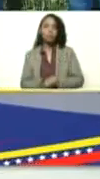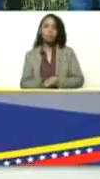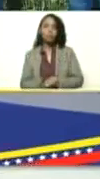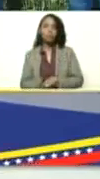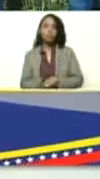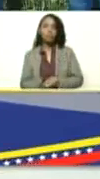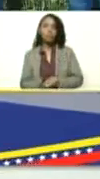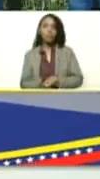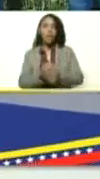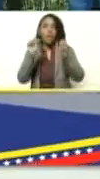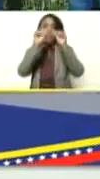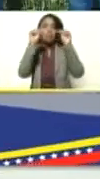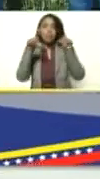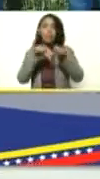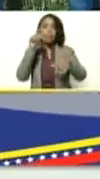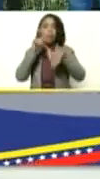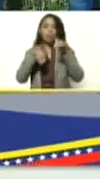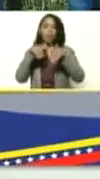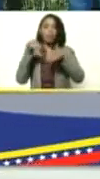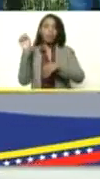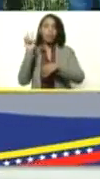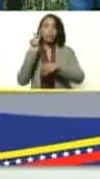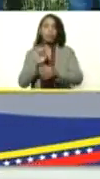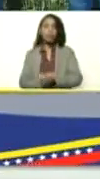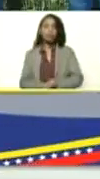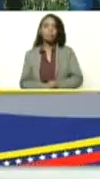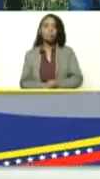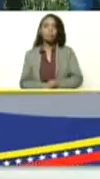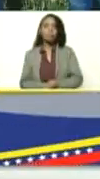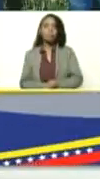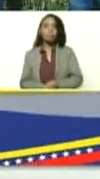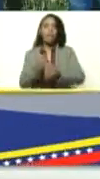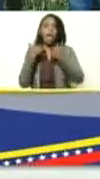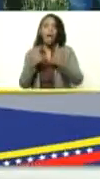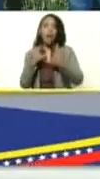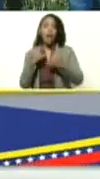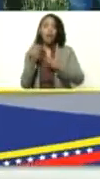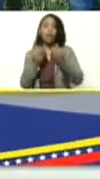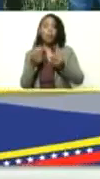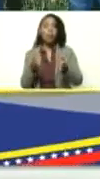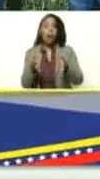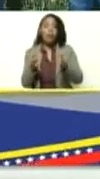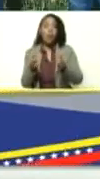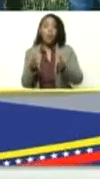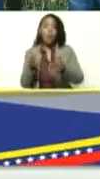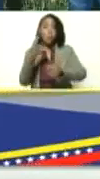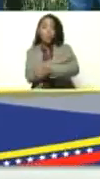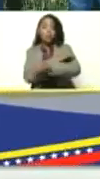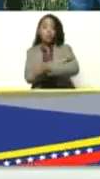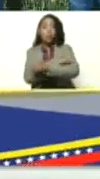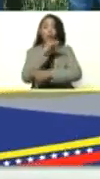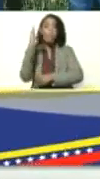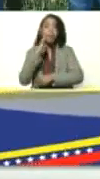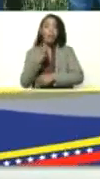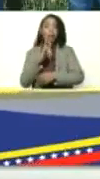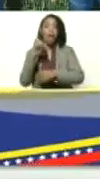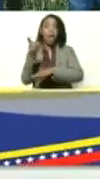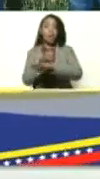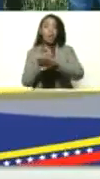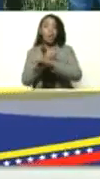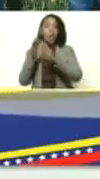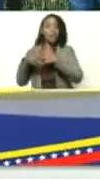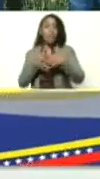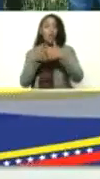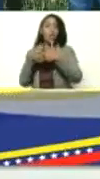del sistema electoral venezolano ahora como ganó la oposición en Varina entonces el gobierno de